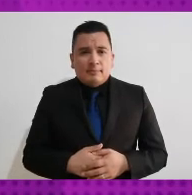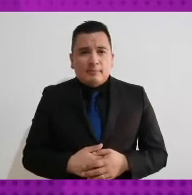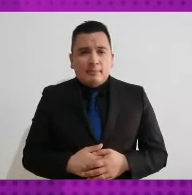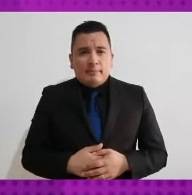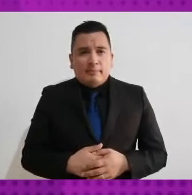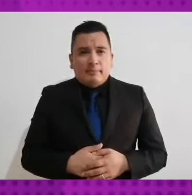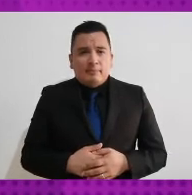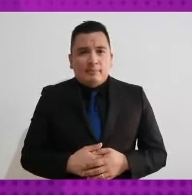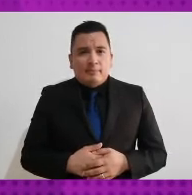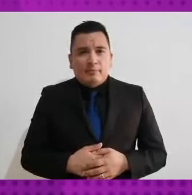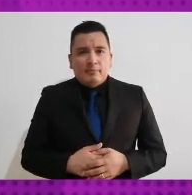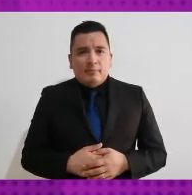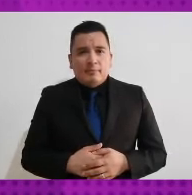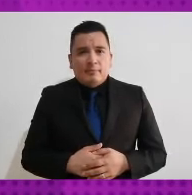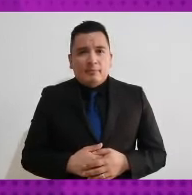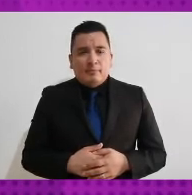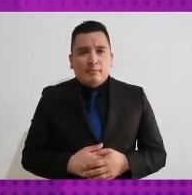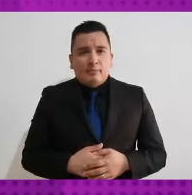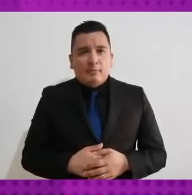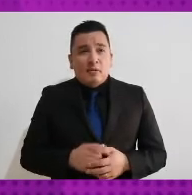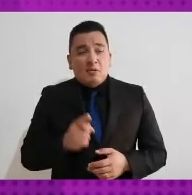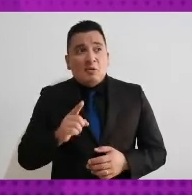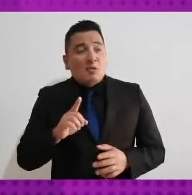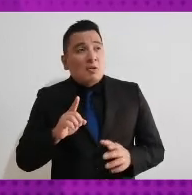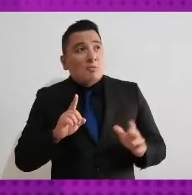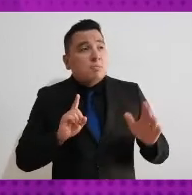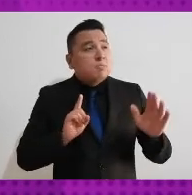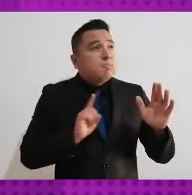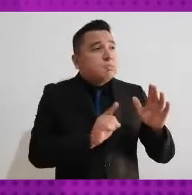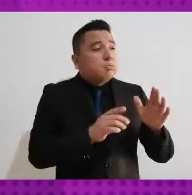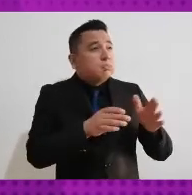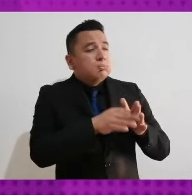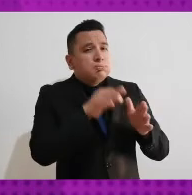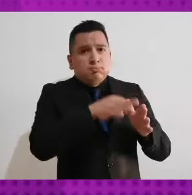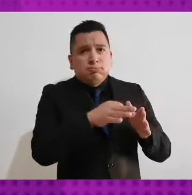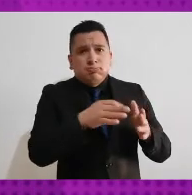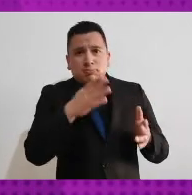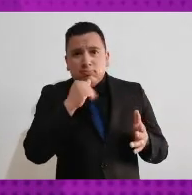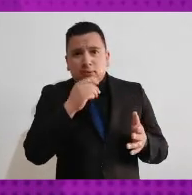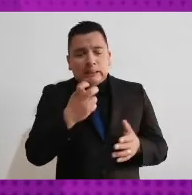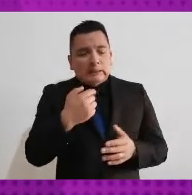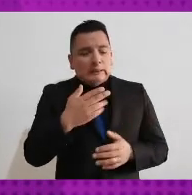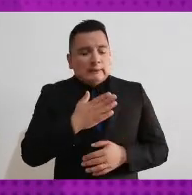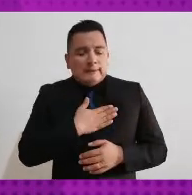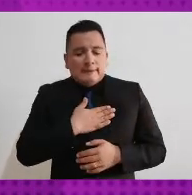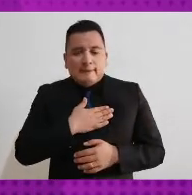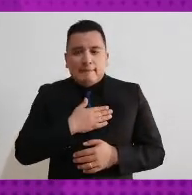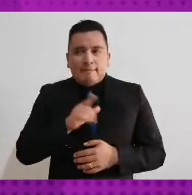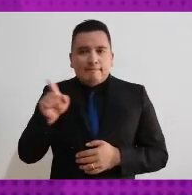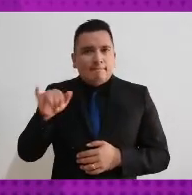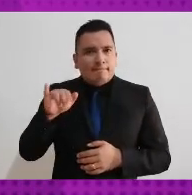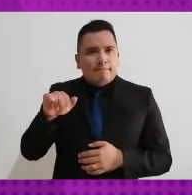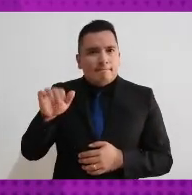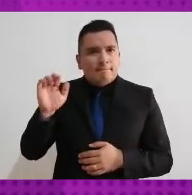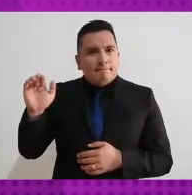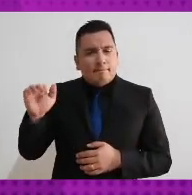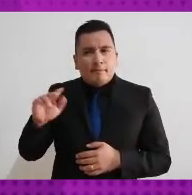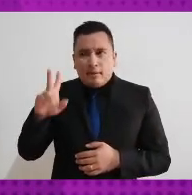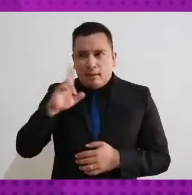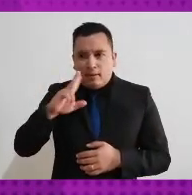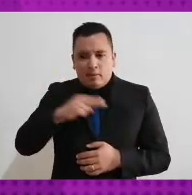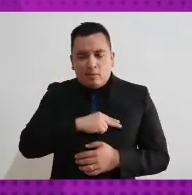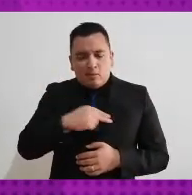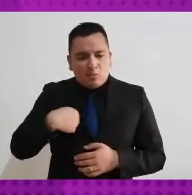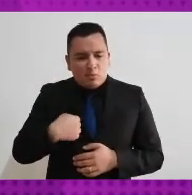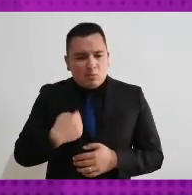para poder ejercer su voto el día de jornada electoral en las casillas entonces a partir de eso yo lo que pedí en el INE es que